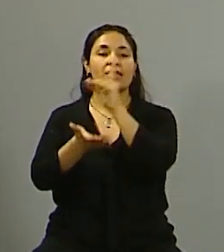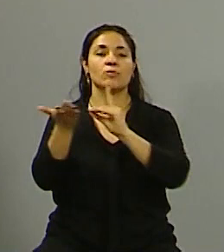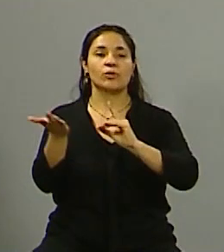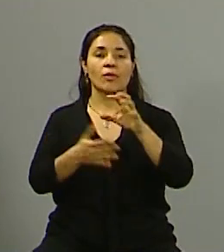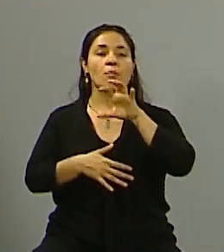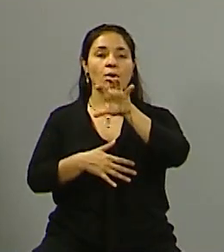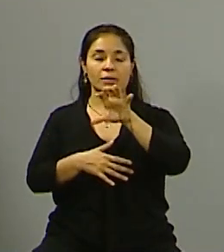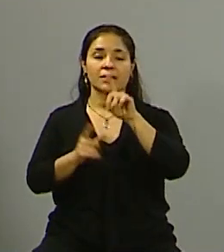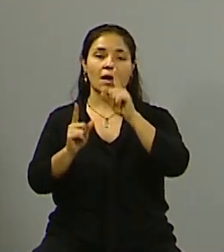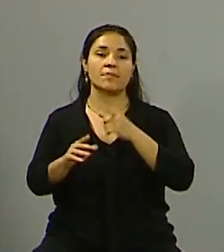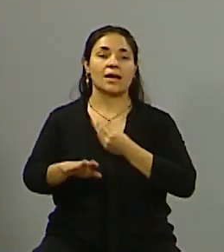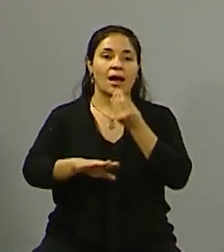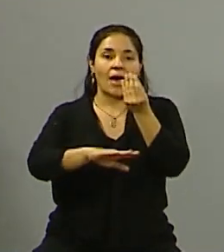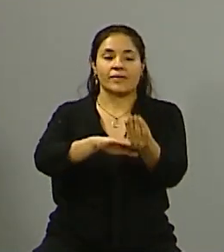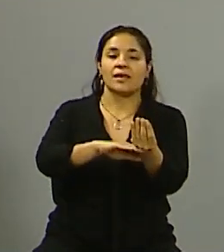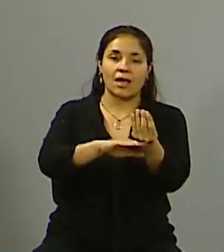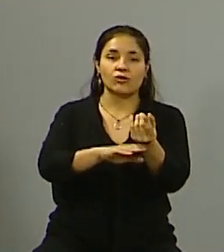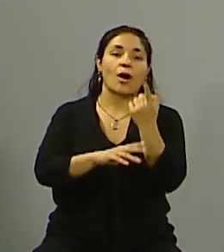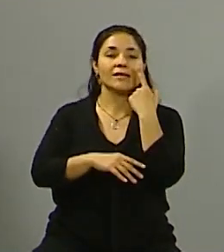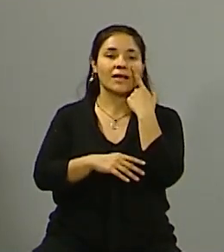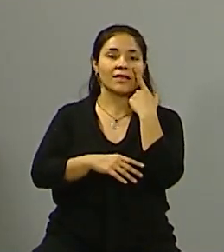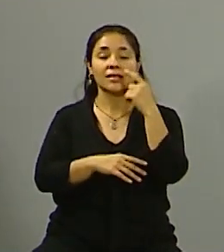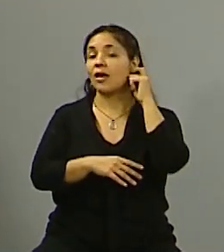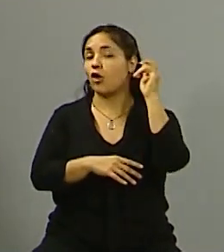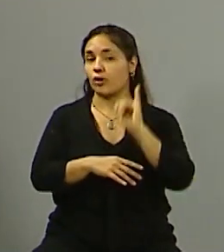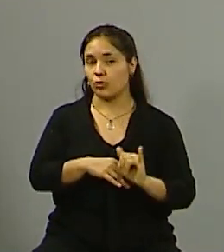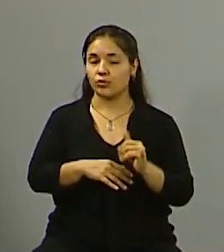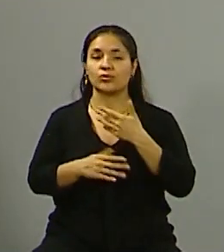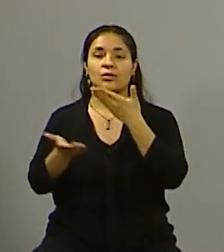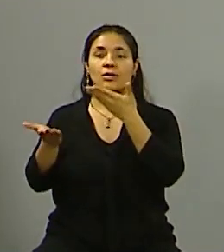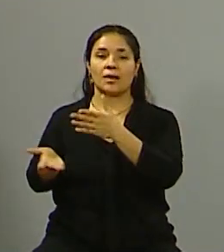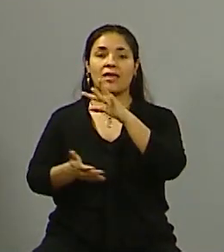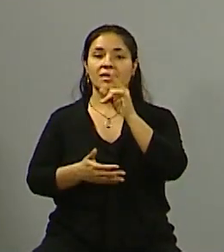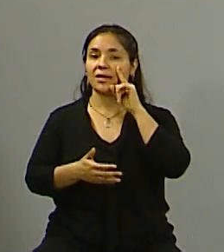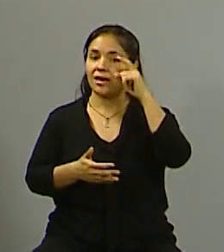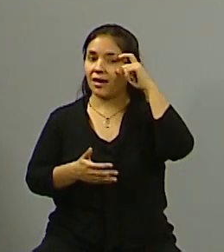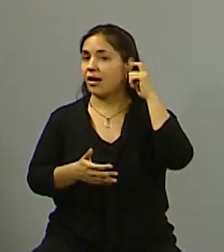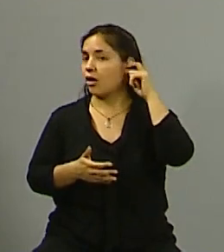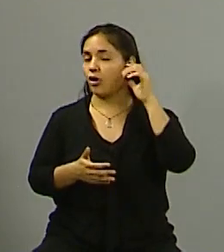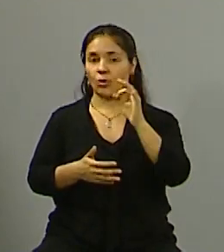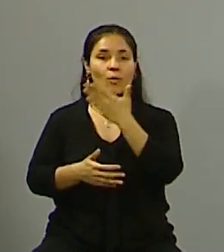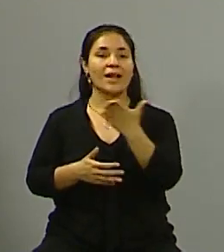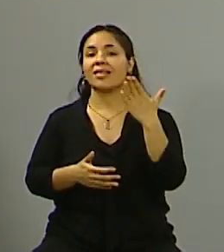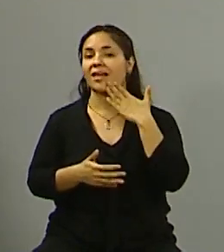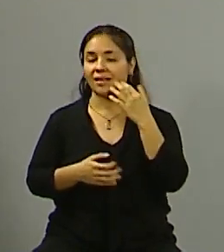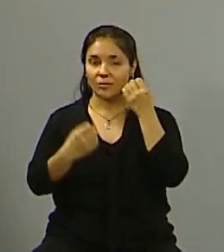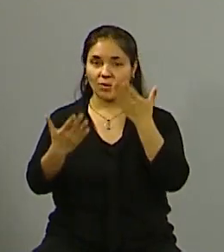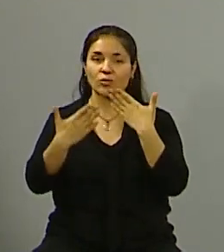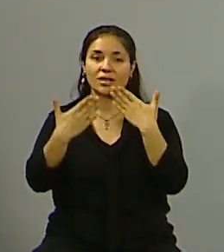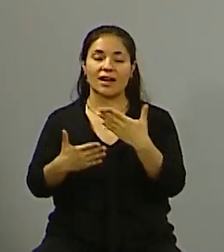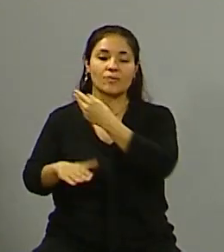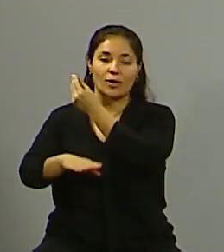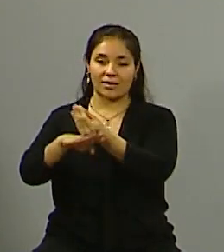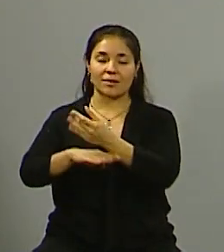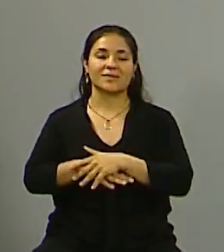y candidato a intendente de Godoy Cruz, Diego Costarelli, que está con nosotros aquí en el estudio. Un placer tenerte, Diego, por acá. Bueno, buenas tardes. Muchísimas gracias por la invitación.